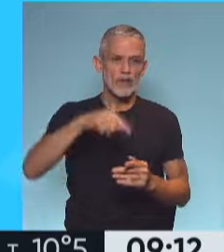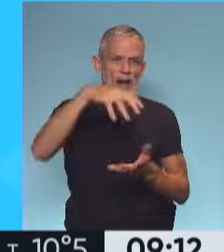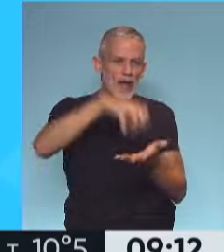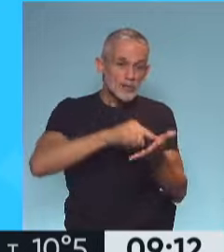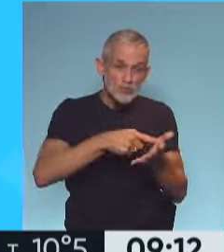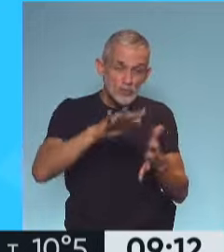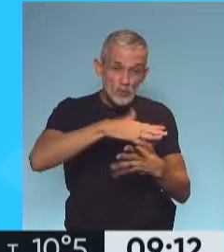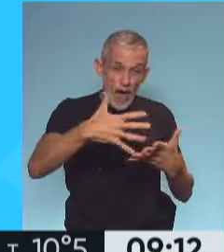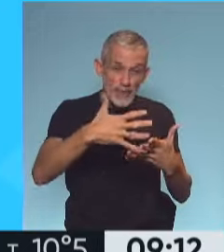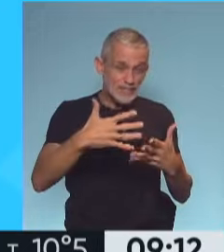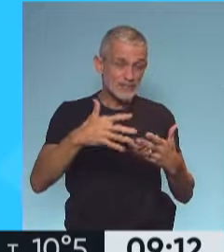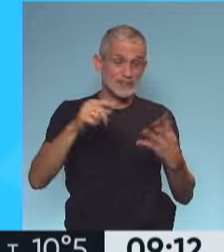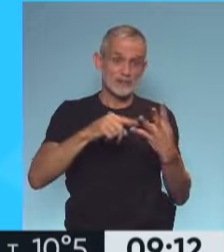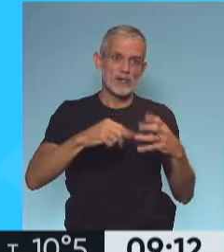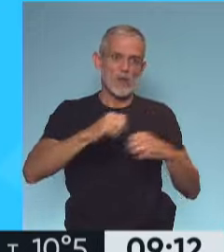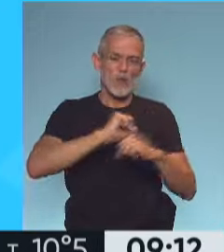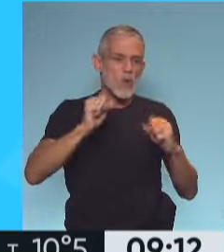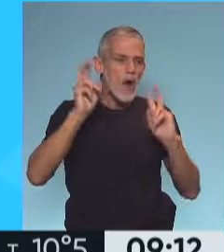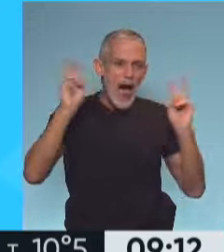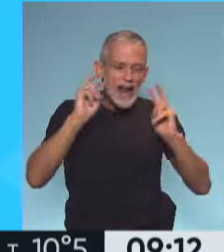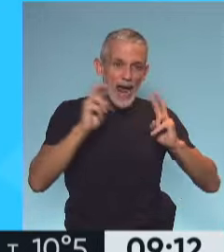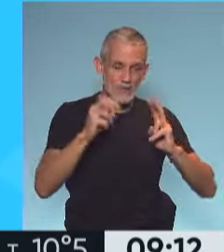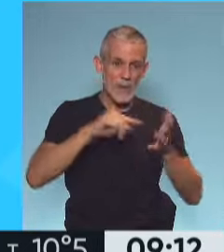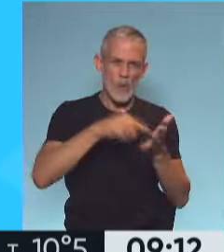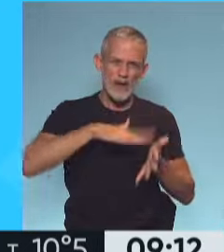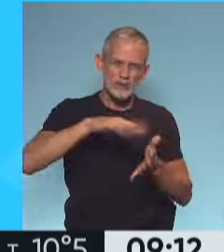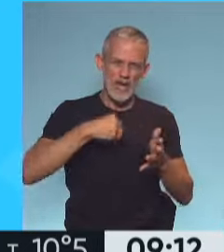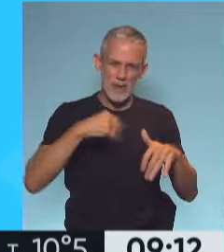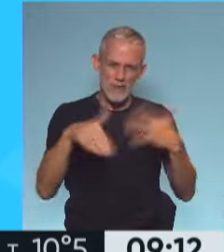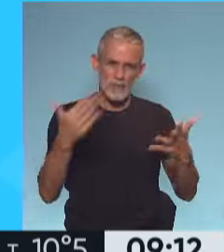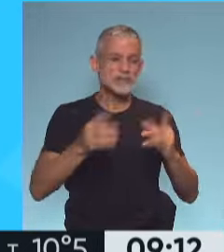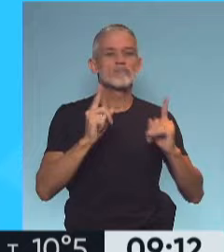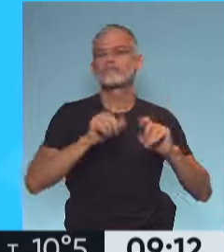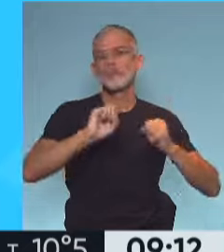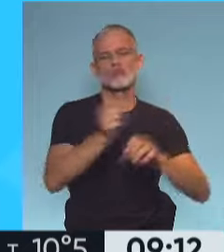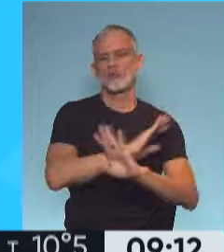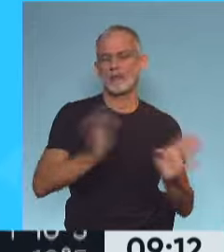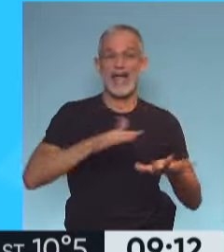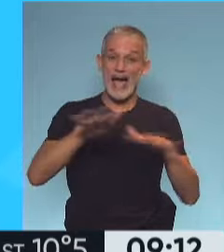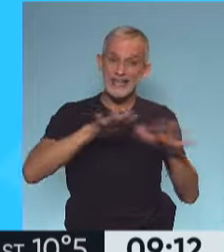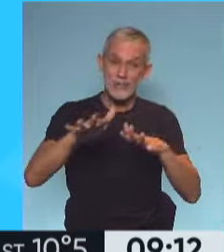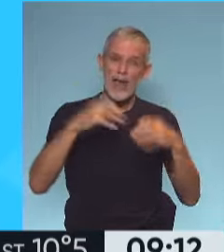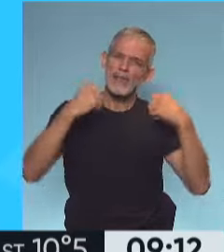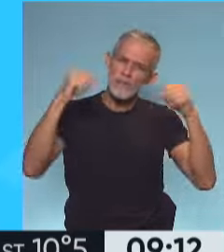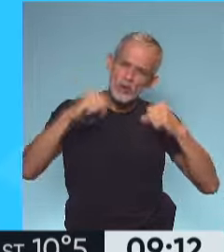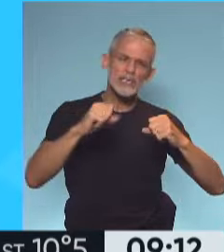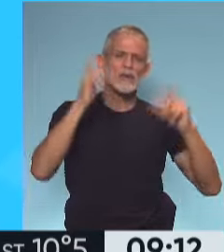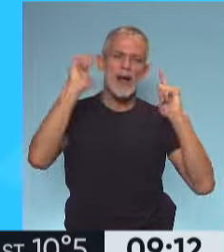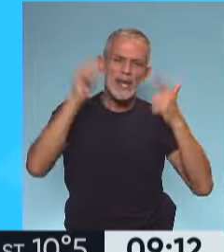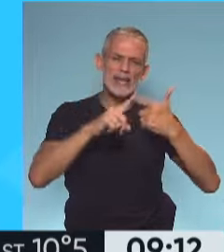urbanos con alarma epidemiológica y sanitaria como el AMBA, continúan suspendidas las actividades deportivas,